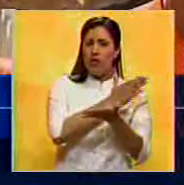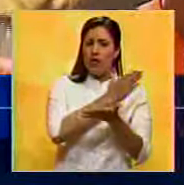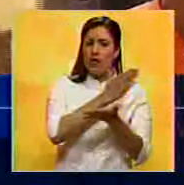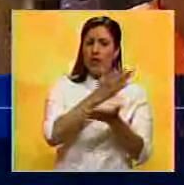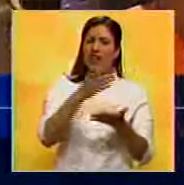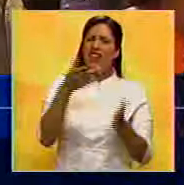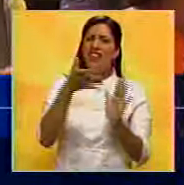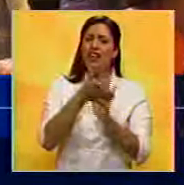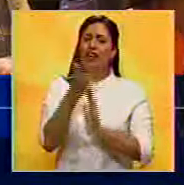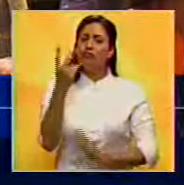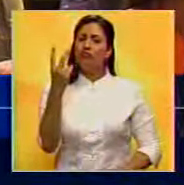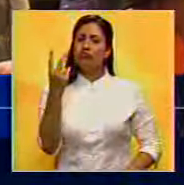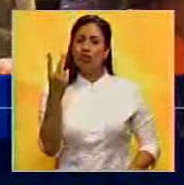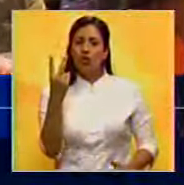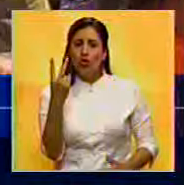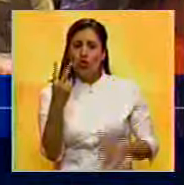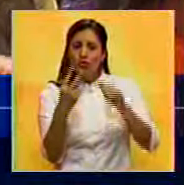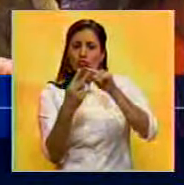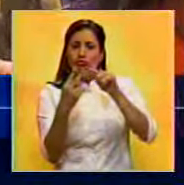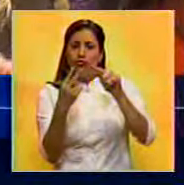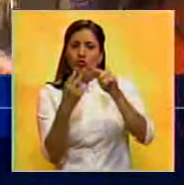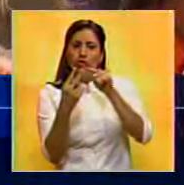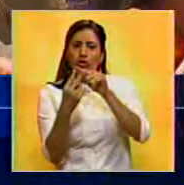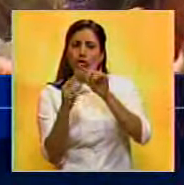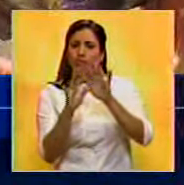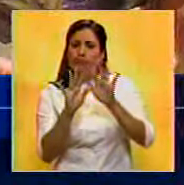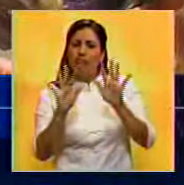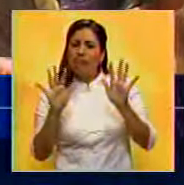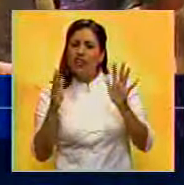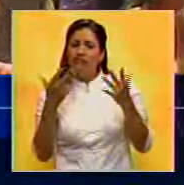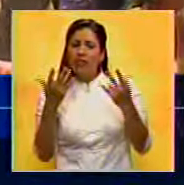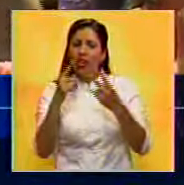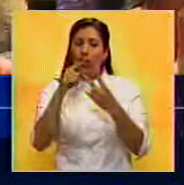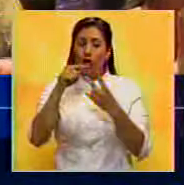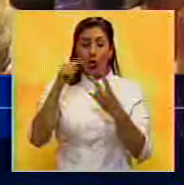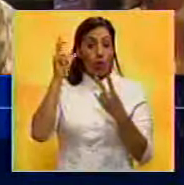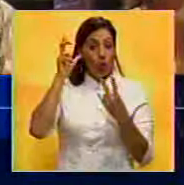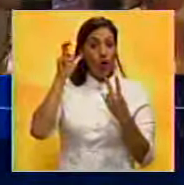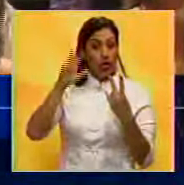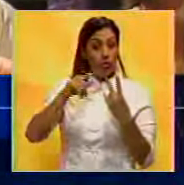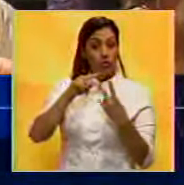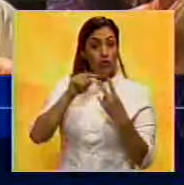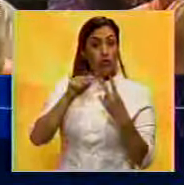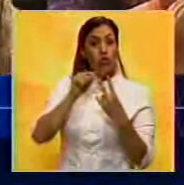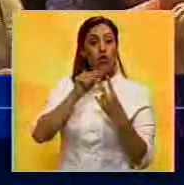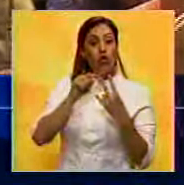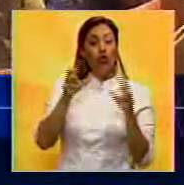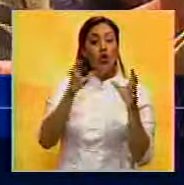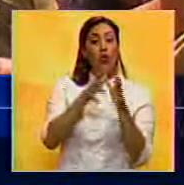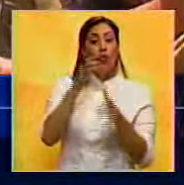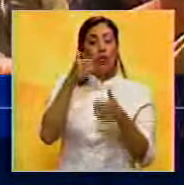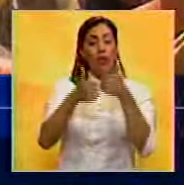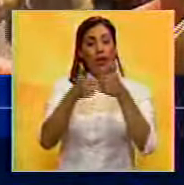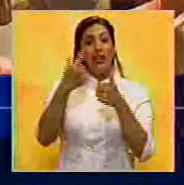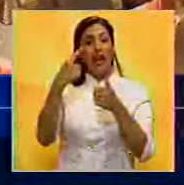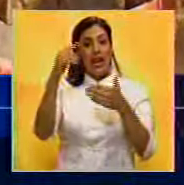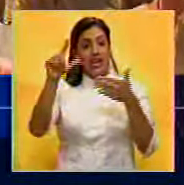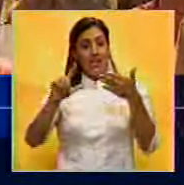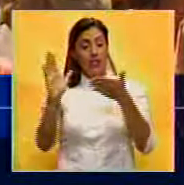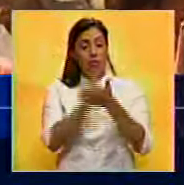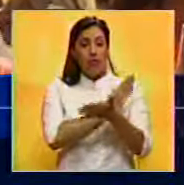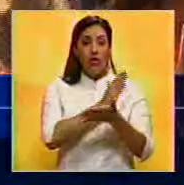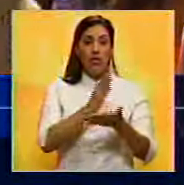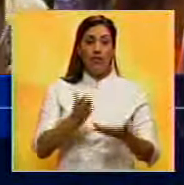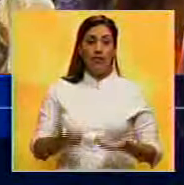¿Qué quedan? Quedan... No, no, no. Oído a esta cosa. Quedan dos partidos con ahí que están legalizados.